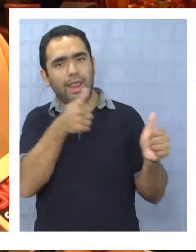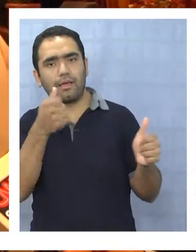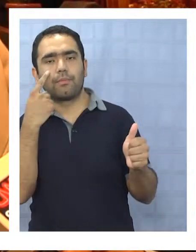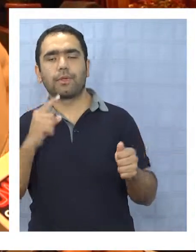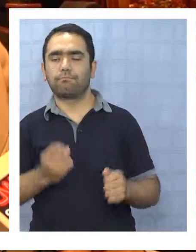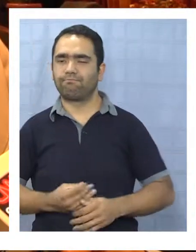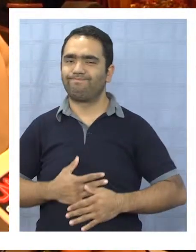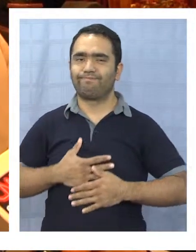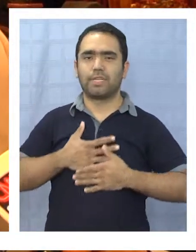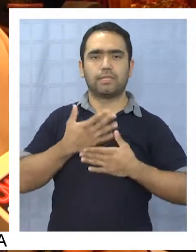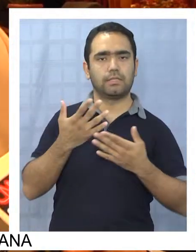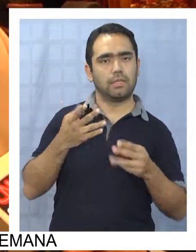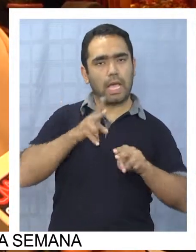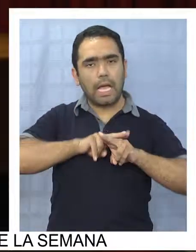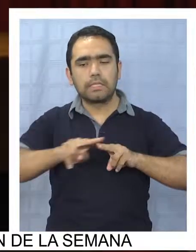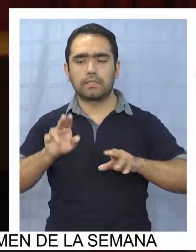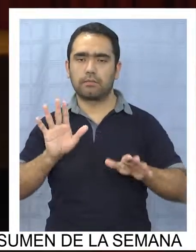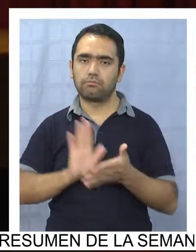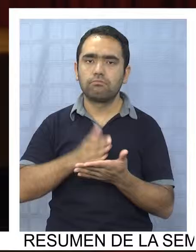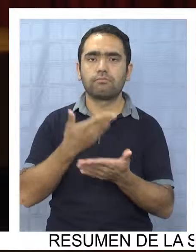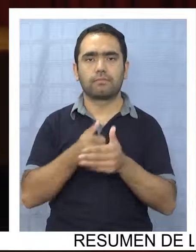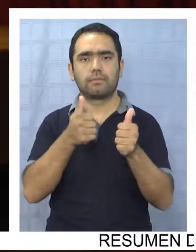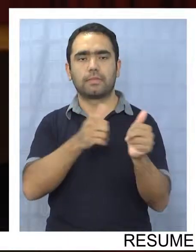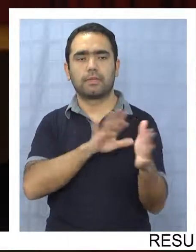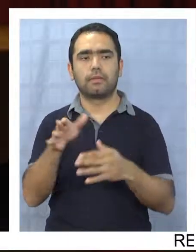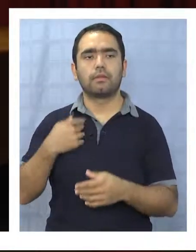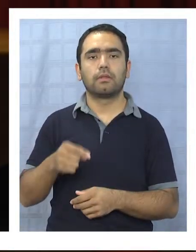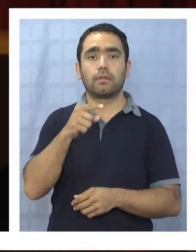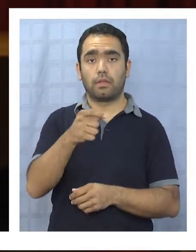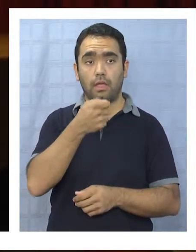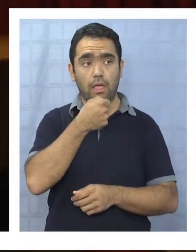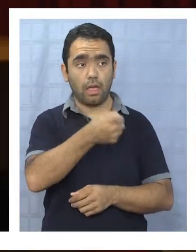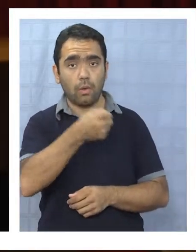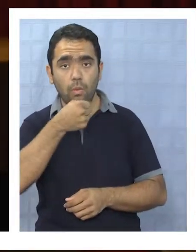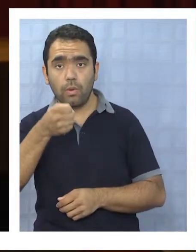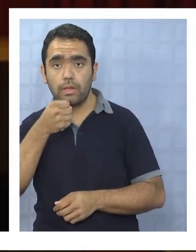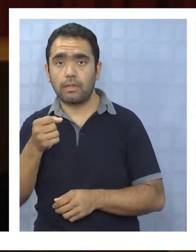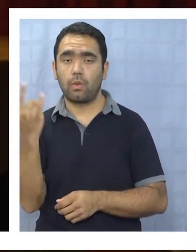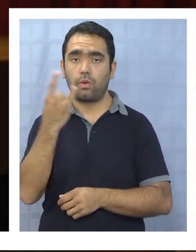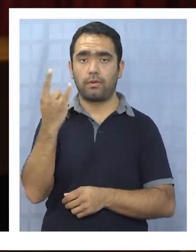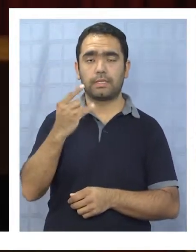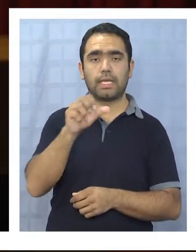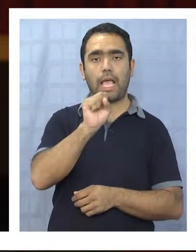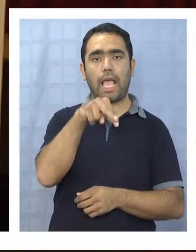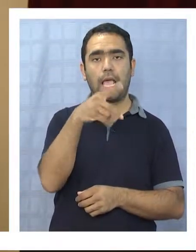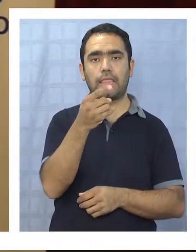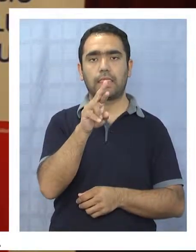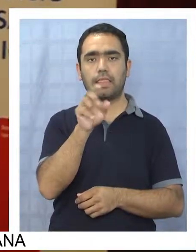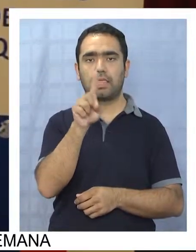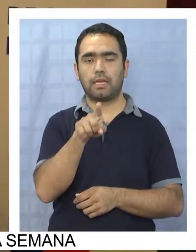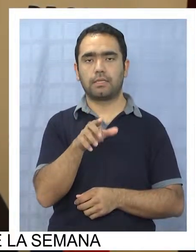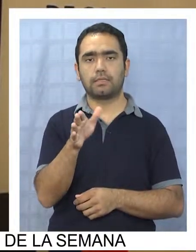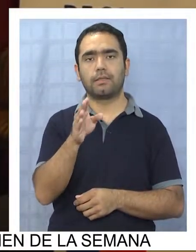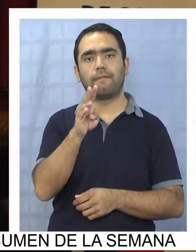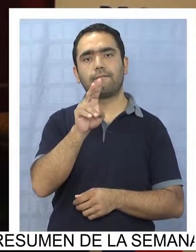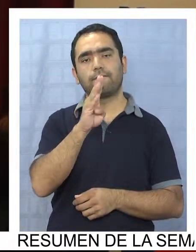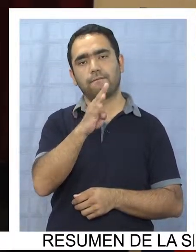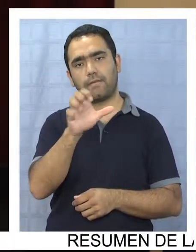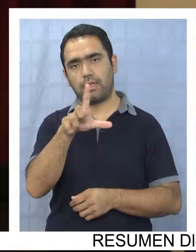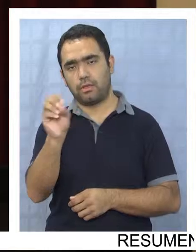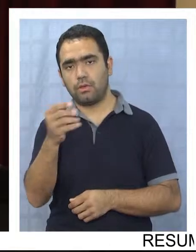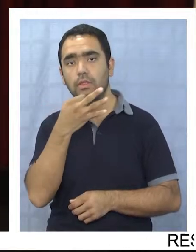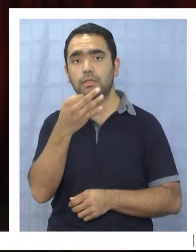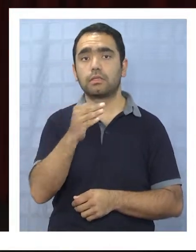profunda pasión el quehacer la salud. Una encuesta realizada por la Universidad Andrés Bello señala que solo el 8,5